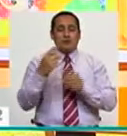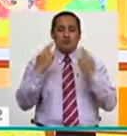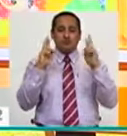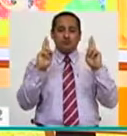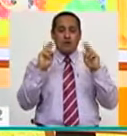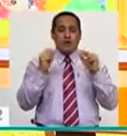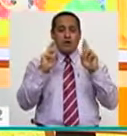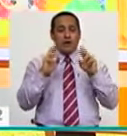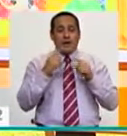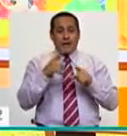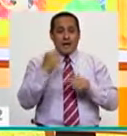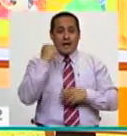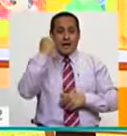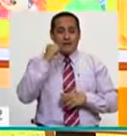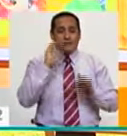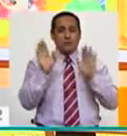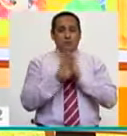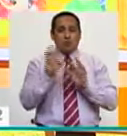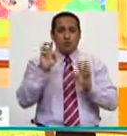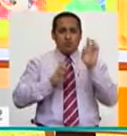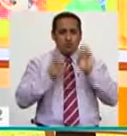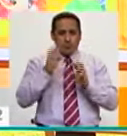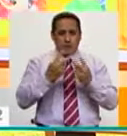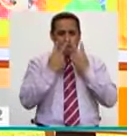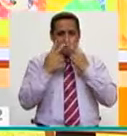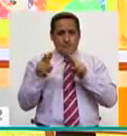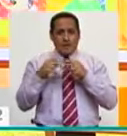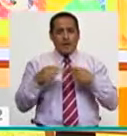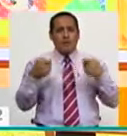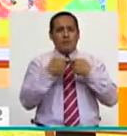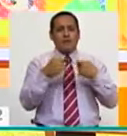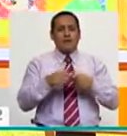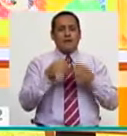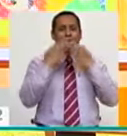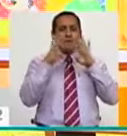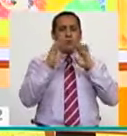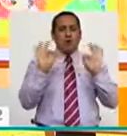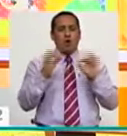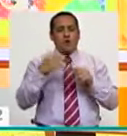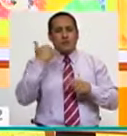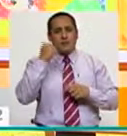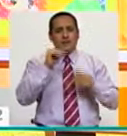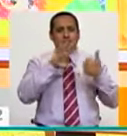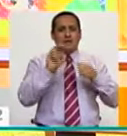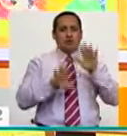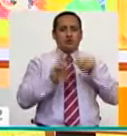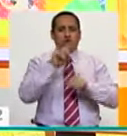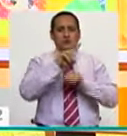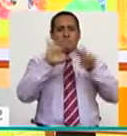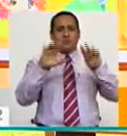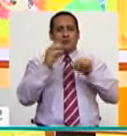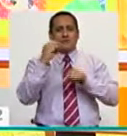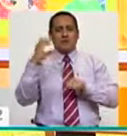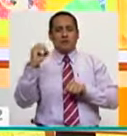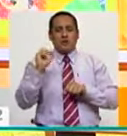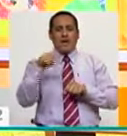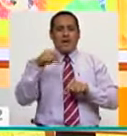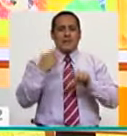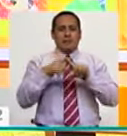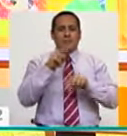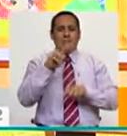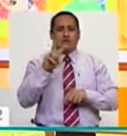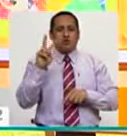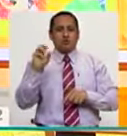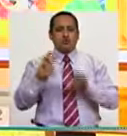Mucha suerte y gracias. No se olviden que cualquier consulta o duda, entren a nuestra página web, al Face, o llamar al teléfono 612-1900 y al anexo